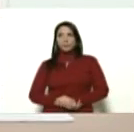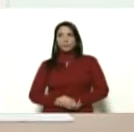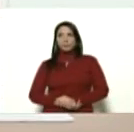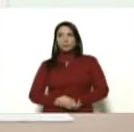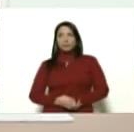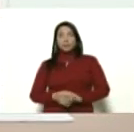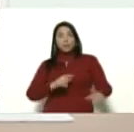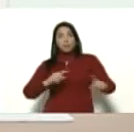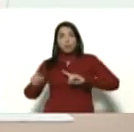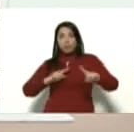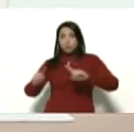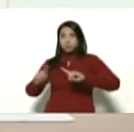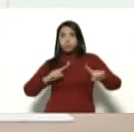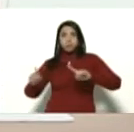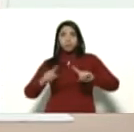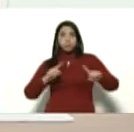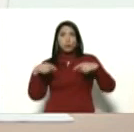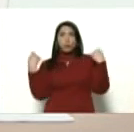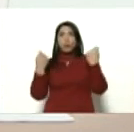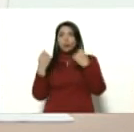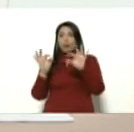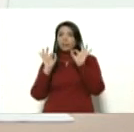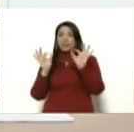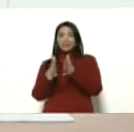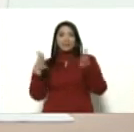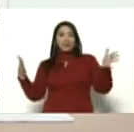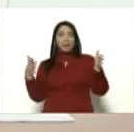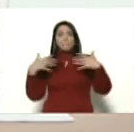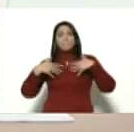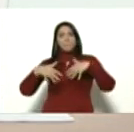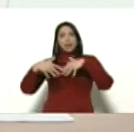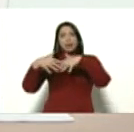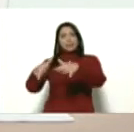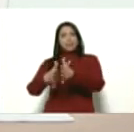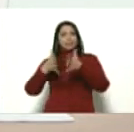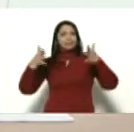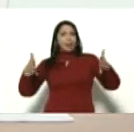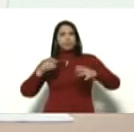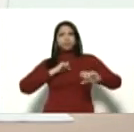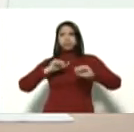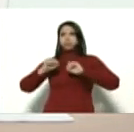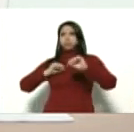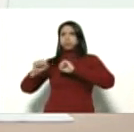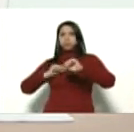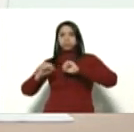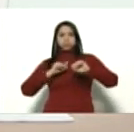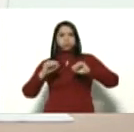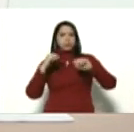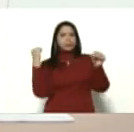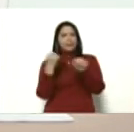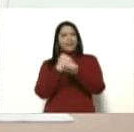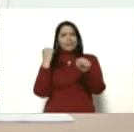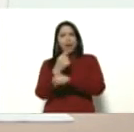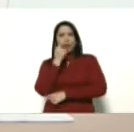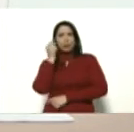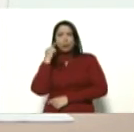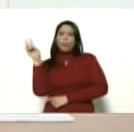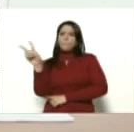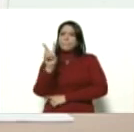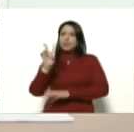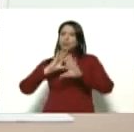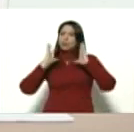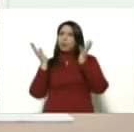movilización. Mañana es la gran marcha, la gran movilización de la clase obrera en Venezuela